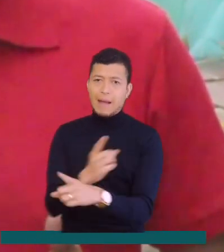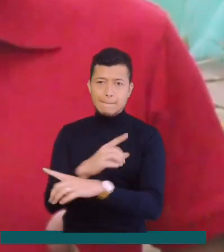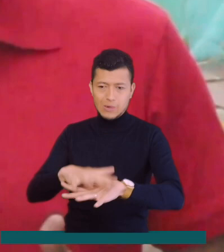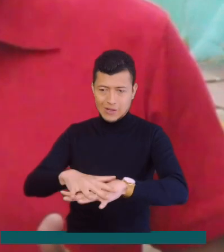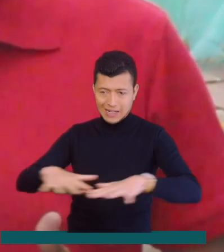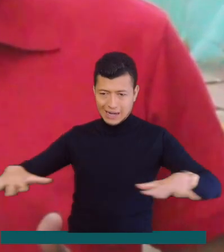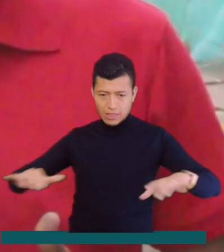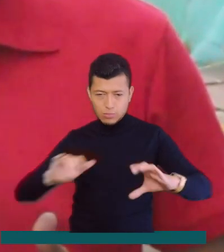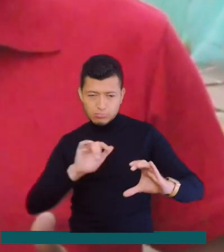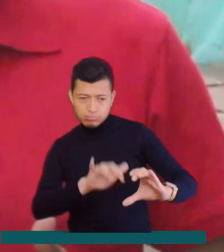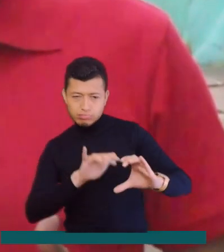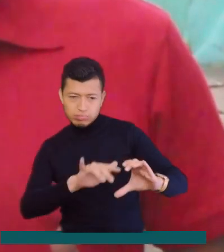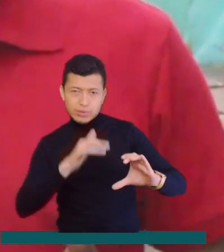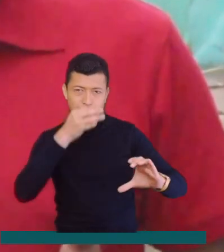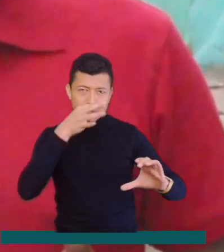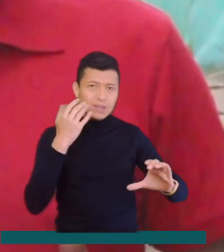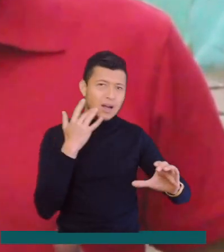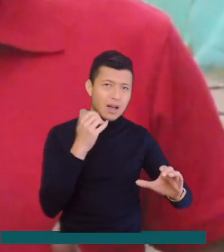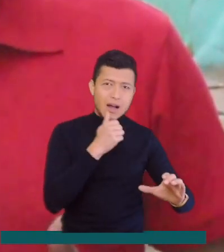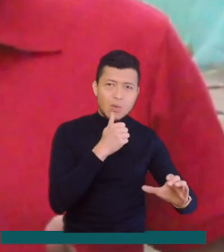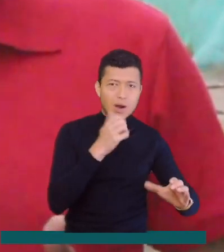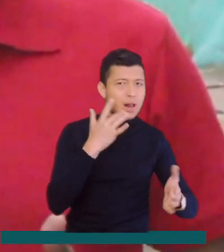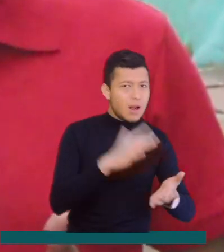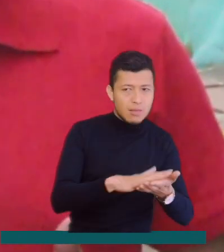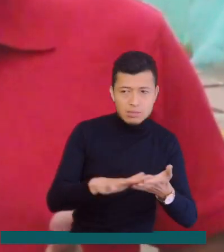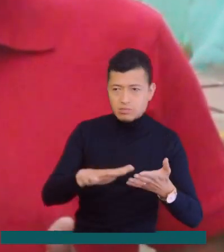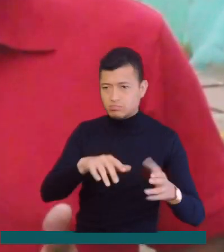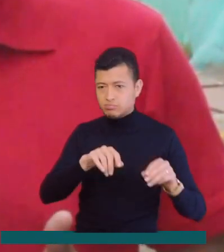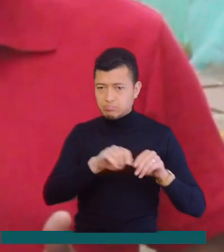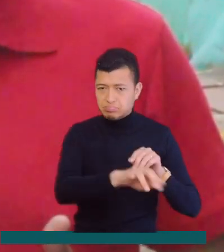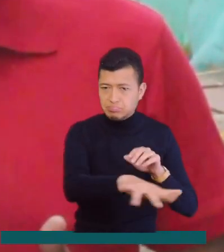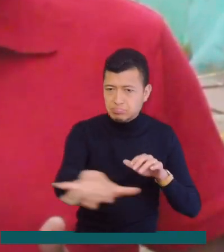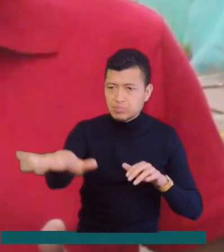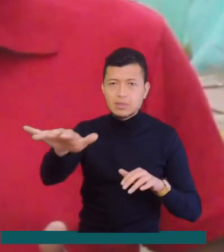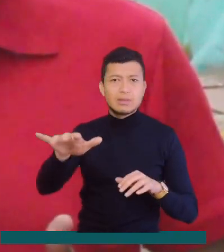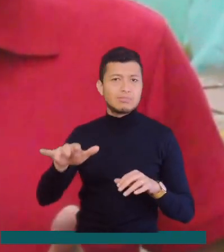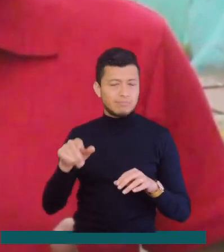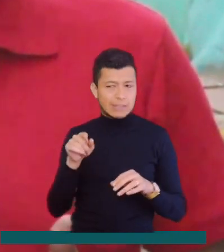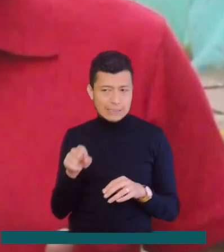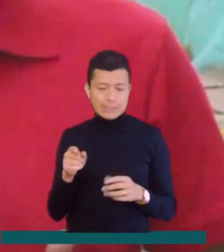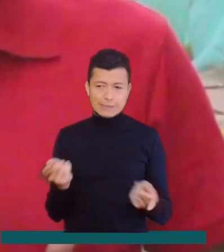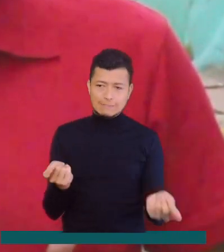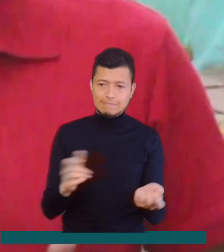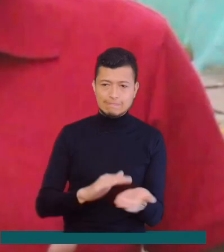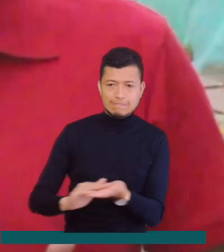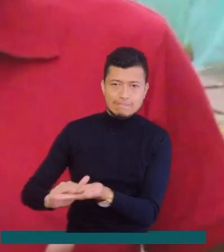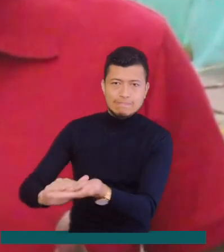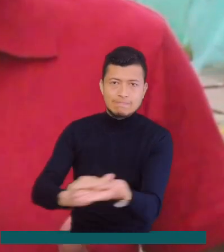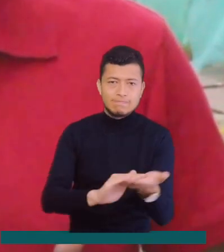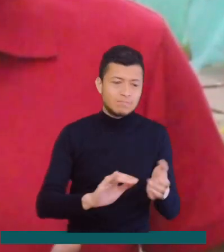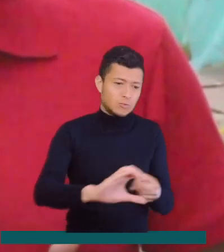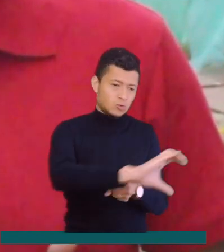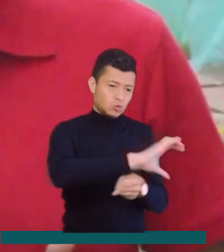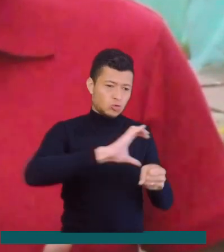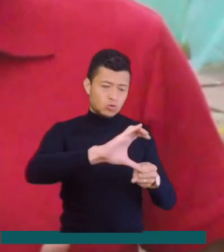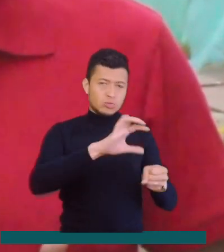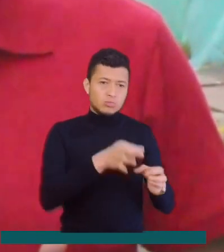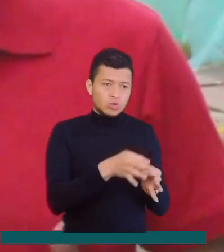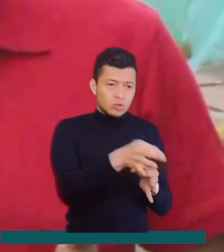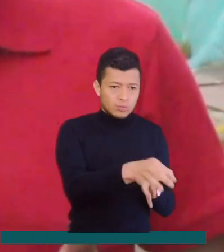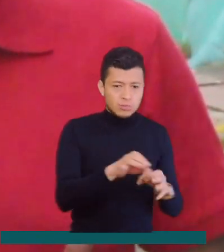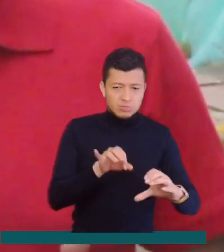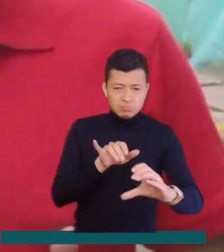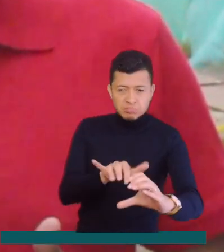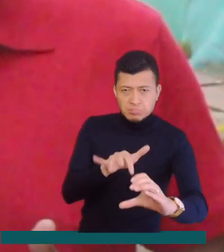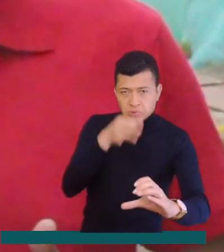la red de alcantarillado. Estas entrarán a mejorar la disposición de las aguas residuales del área urbana del municipio,